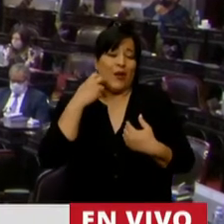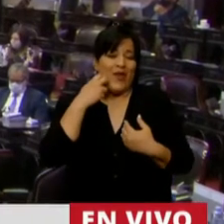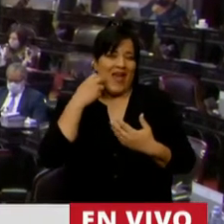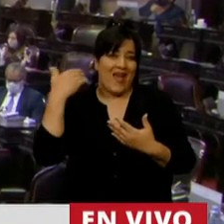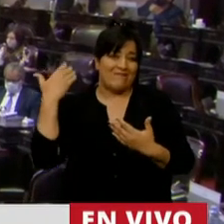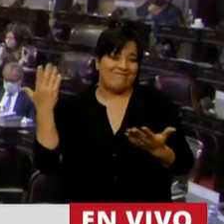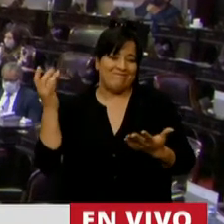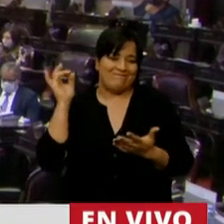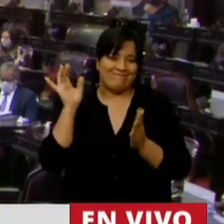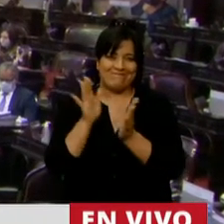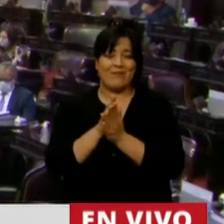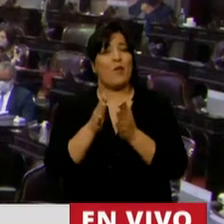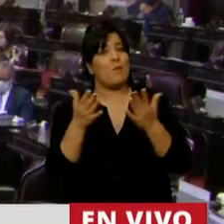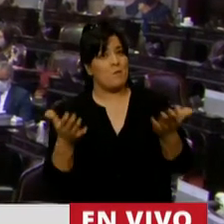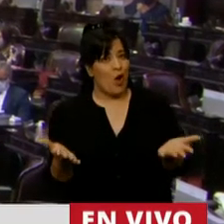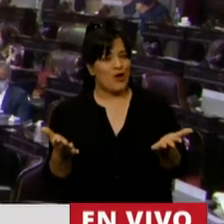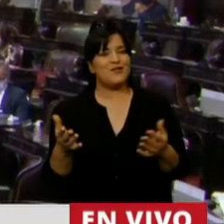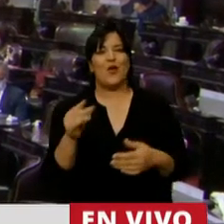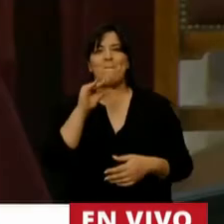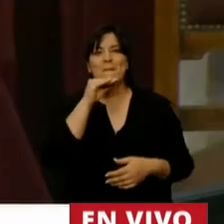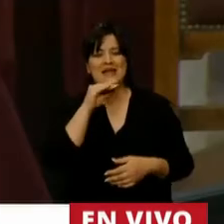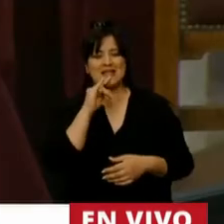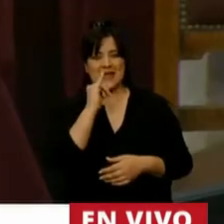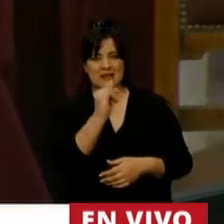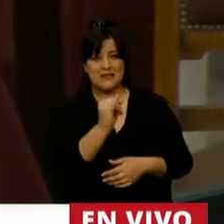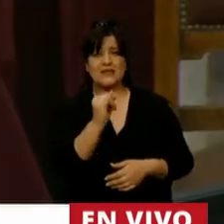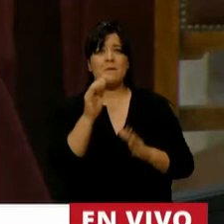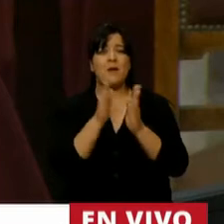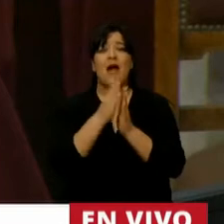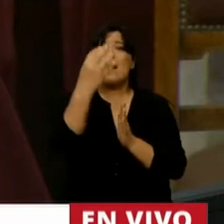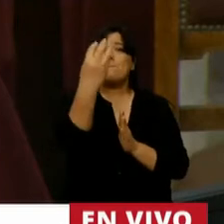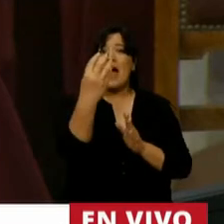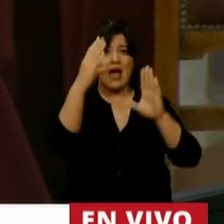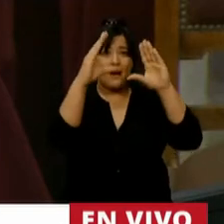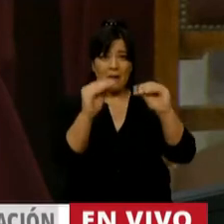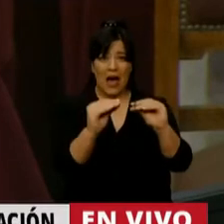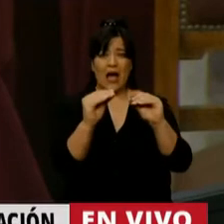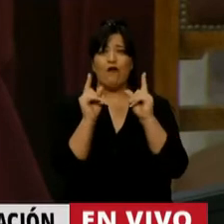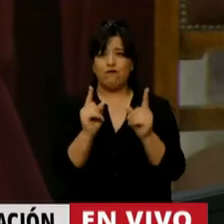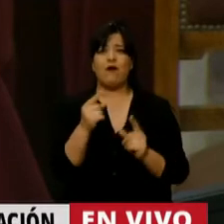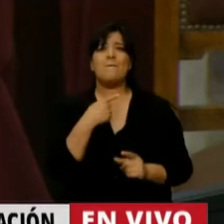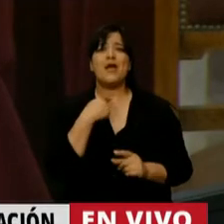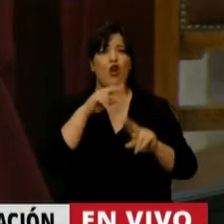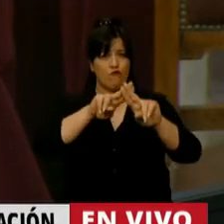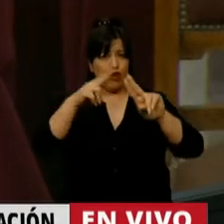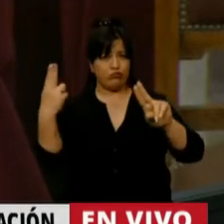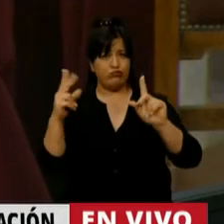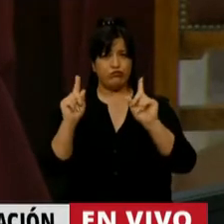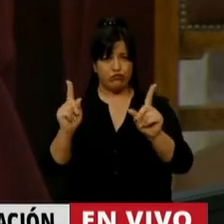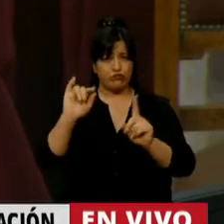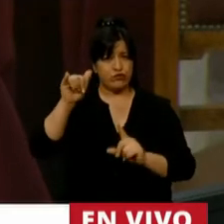Por eso mismo, le propongo una cosa, apague la cámara y siga con el micrófono, así podemos escucharlo.